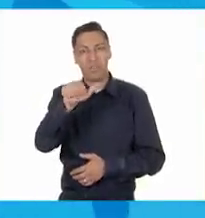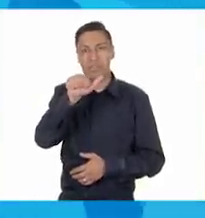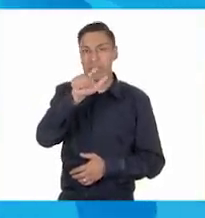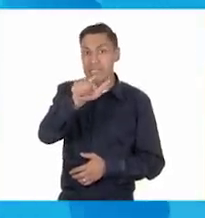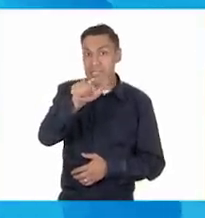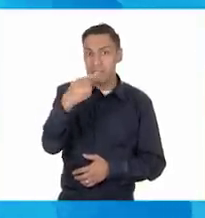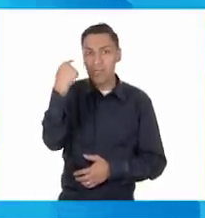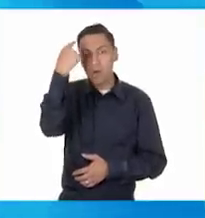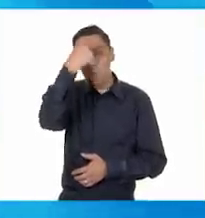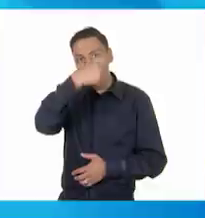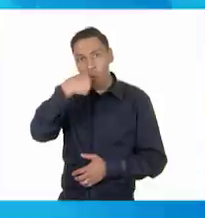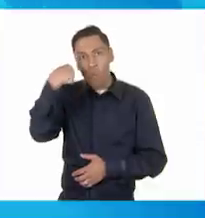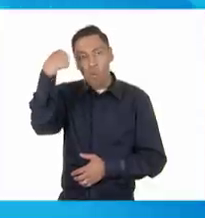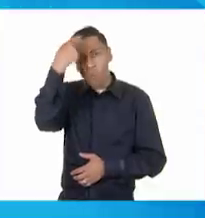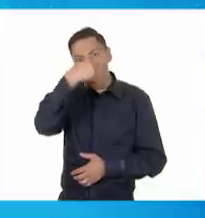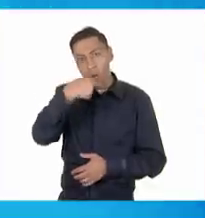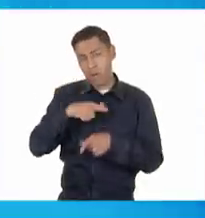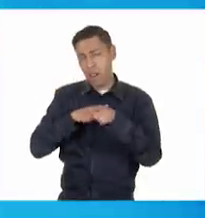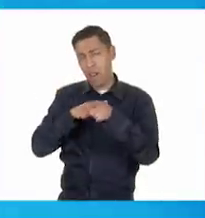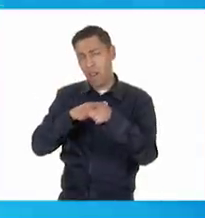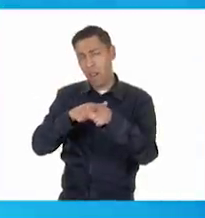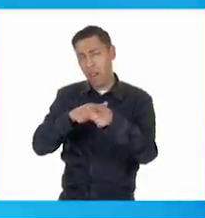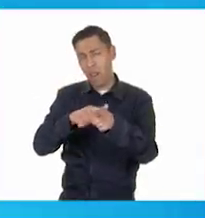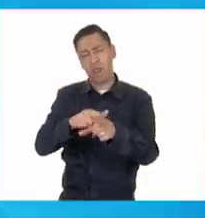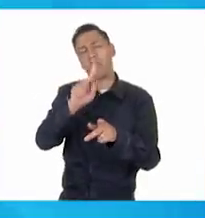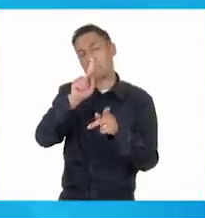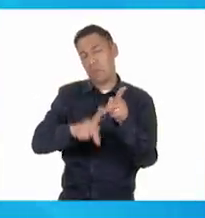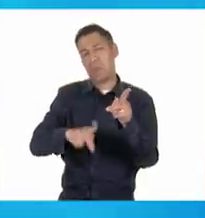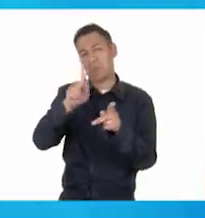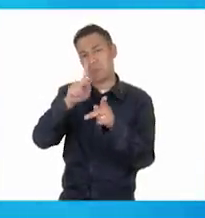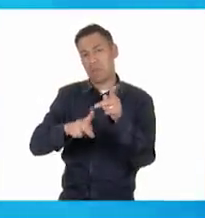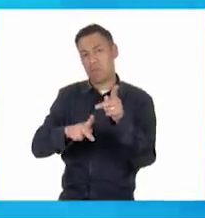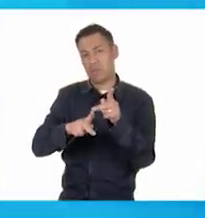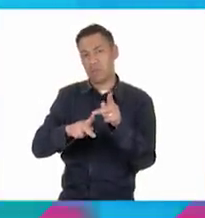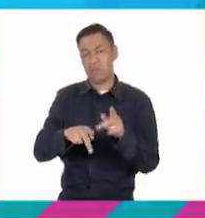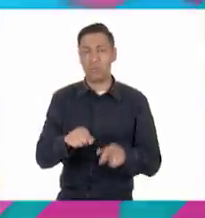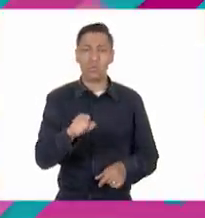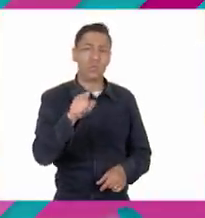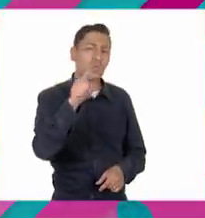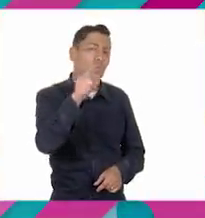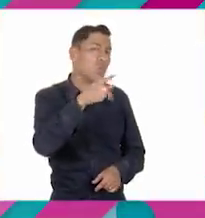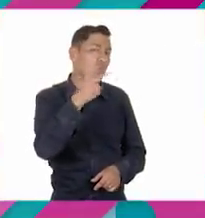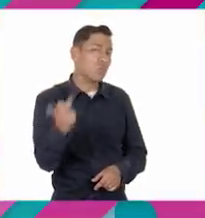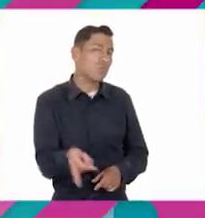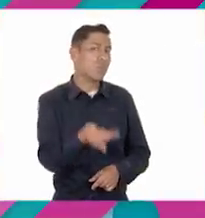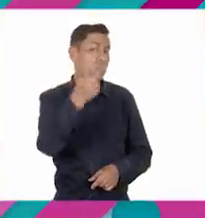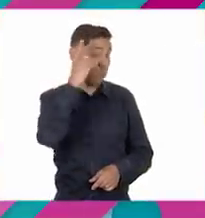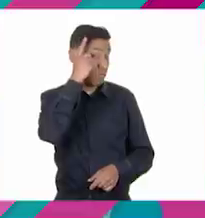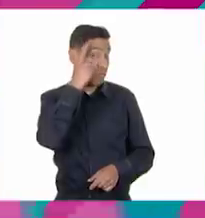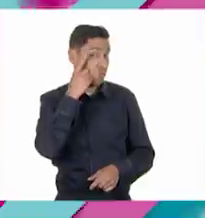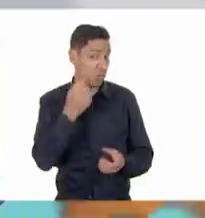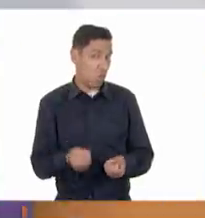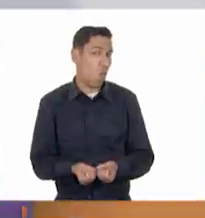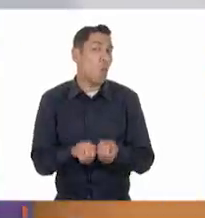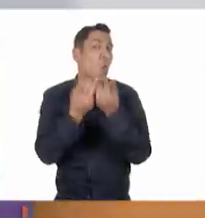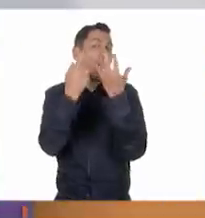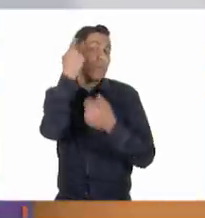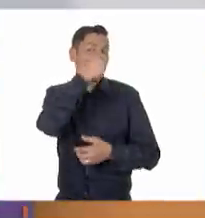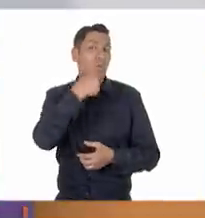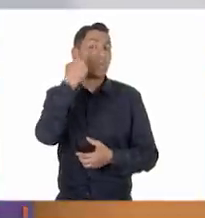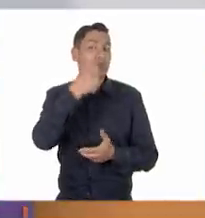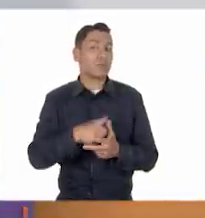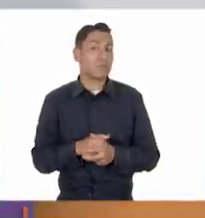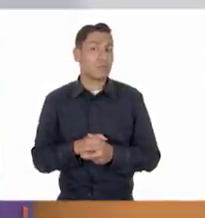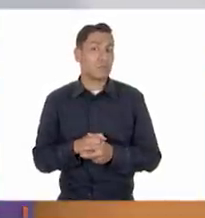aunque no de forma continua. ¿Cuántas horas duermes tú? Oye, Oscar, ¿tú te imaginas dormir 17